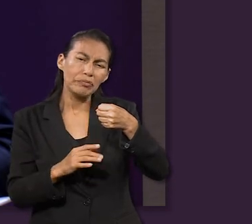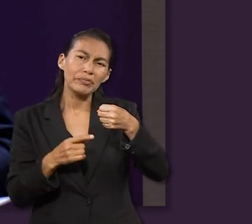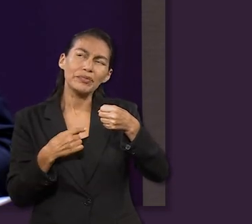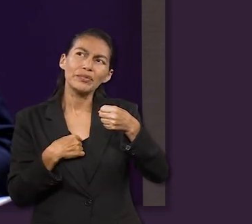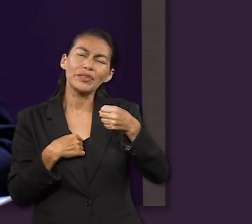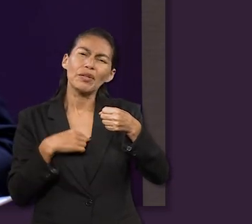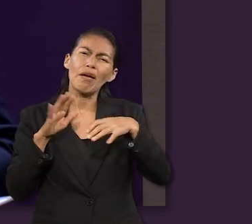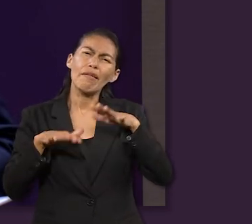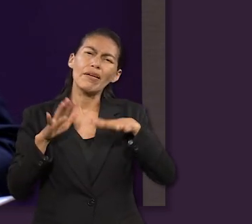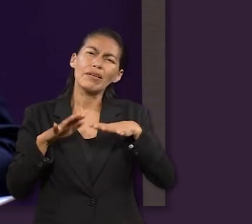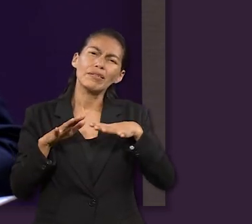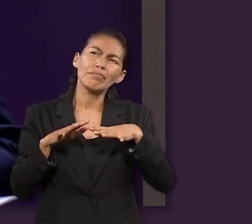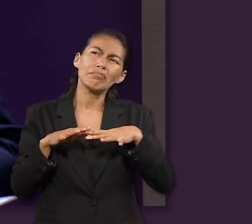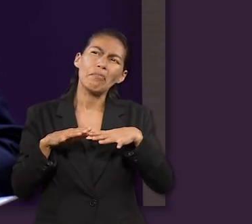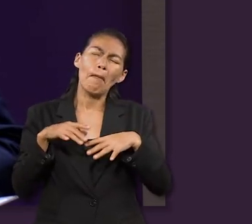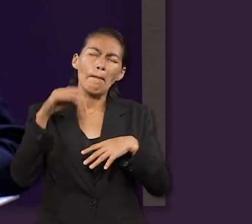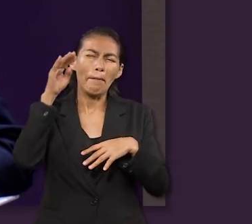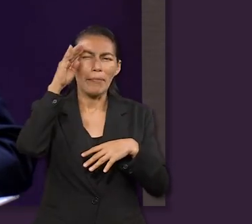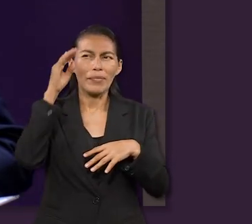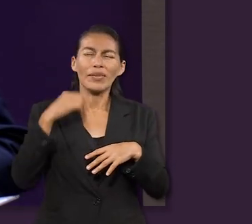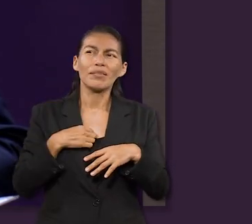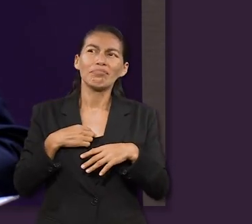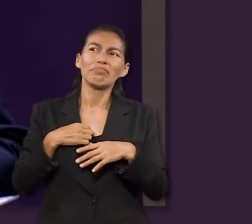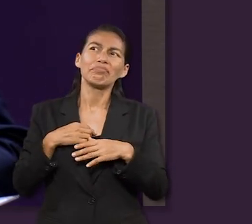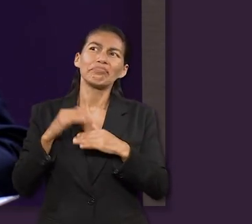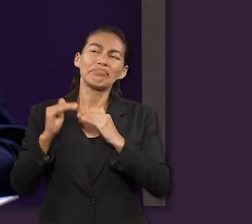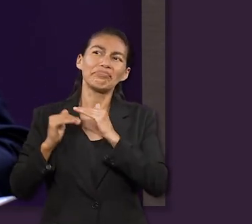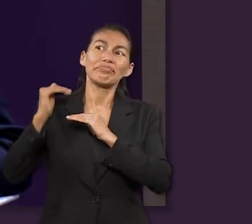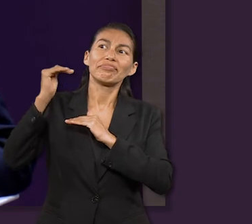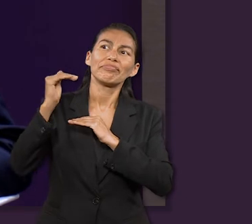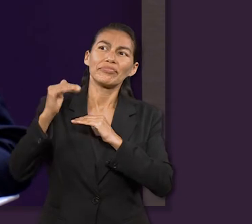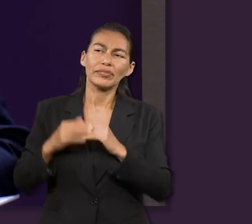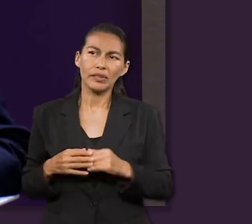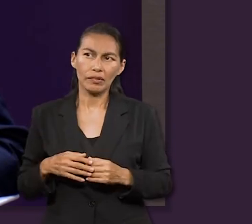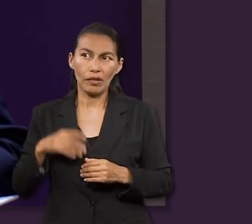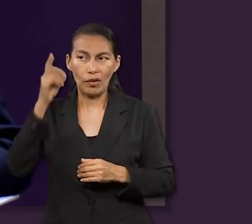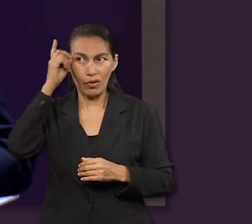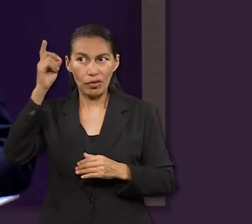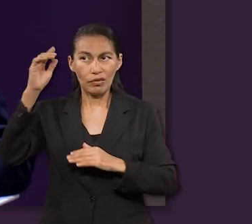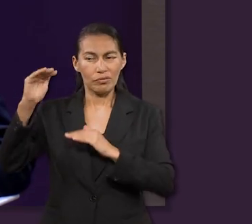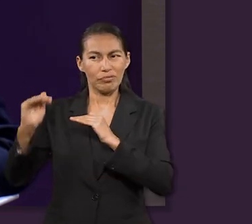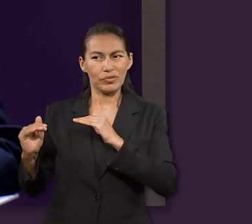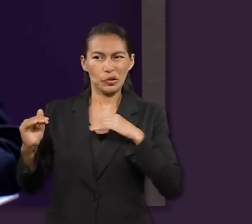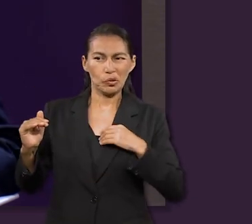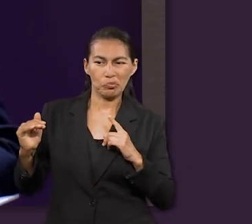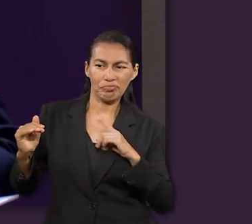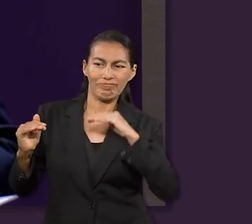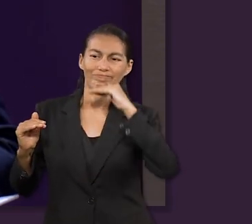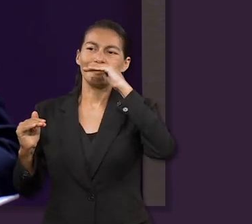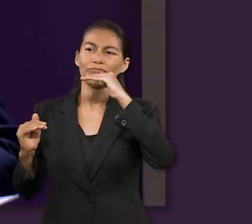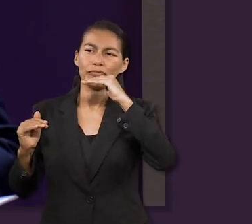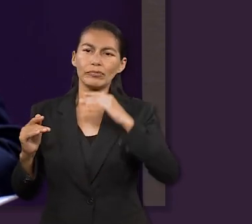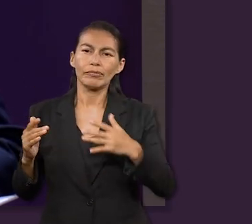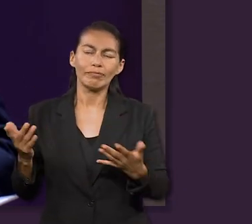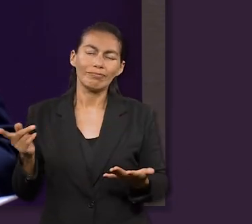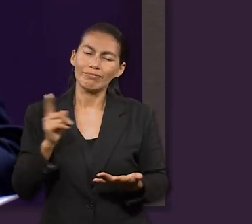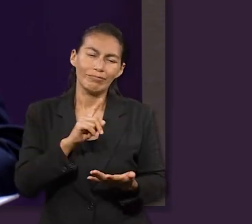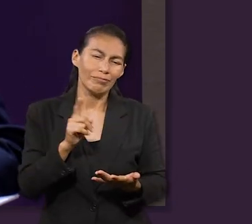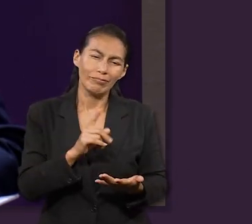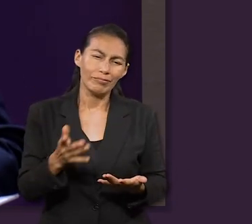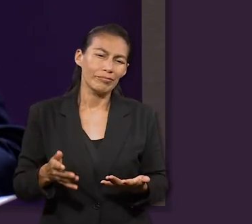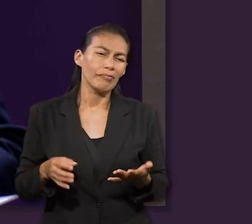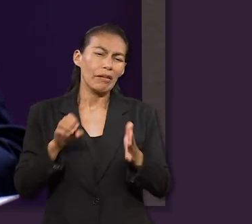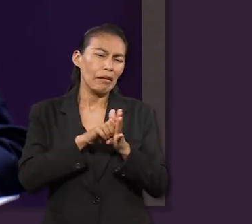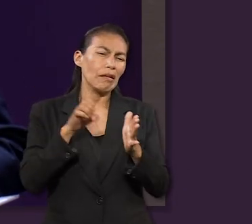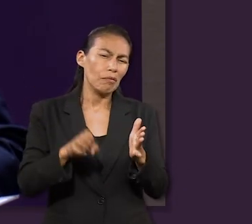hacer más listos que Dios. Queremos, ah, bueno, yo busco la forma, ¿no? Como Jonás cuando